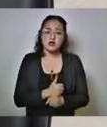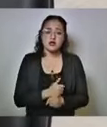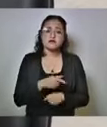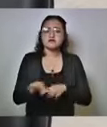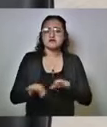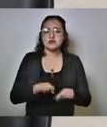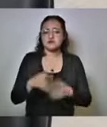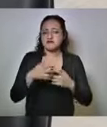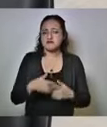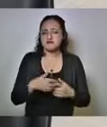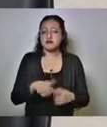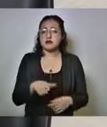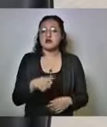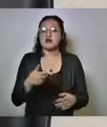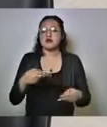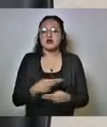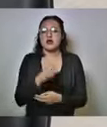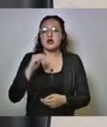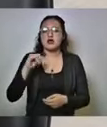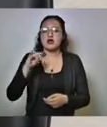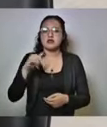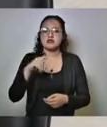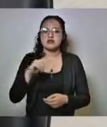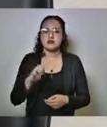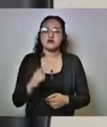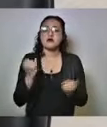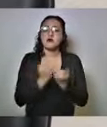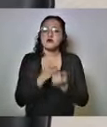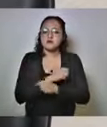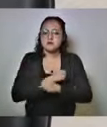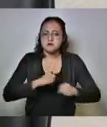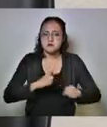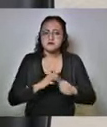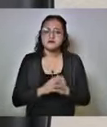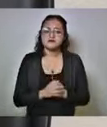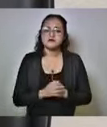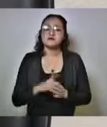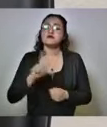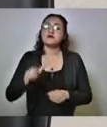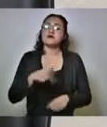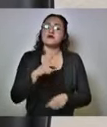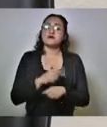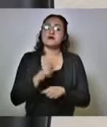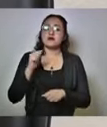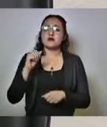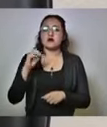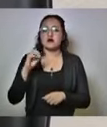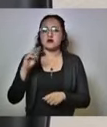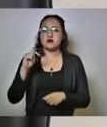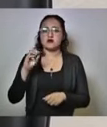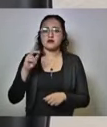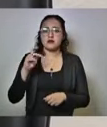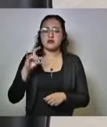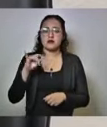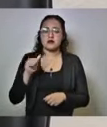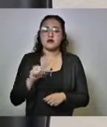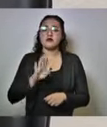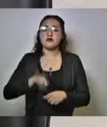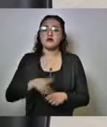empleado residente de Acajete, también con obesidad. Ahí mismo, en traumatología y ortopedia, fallece